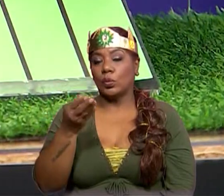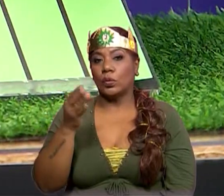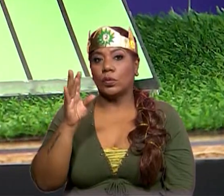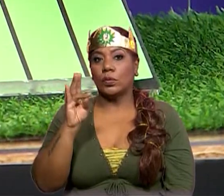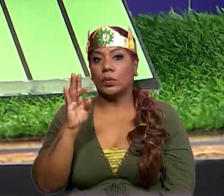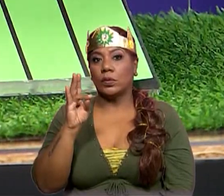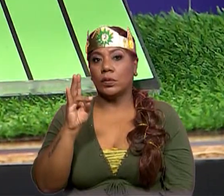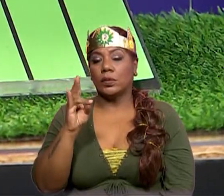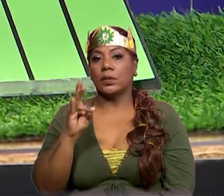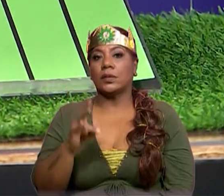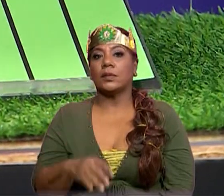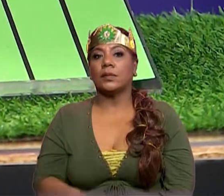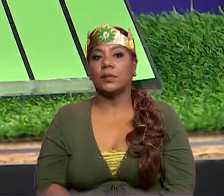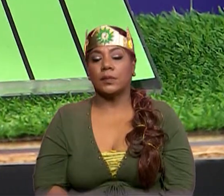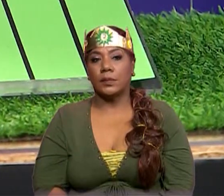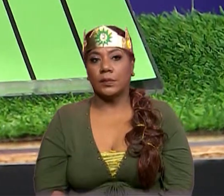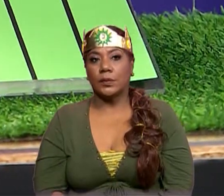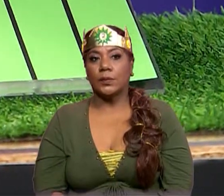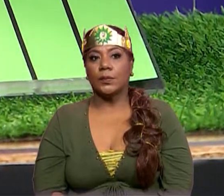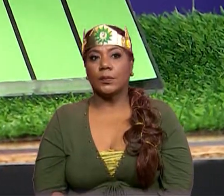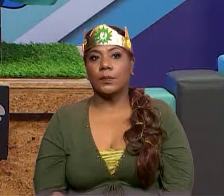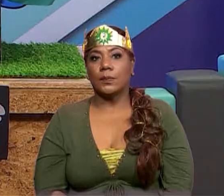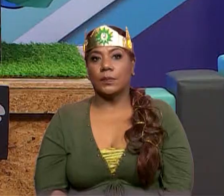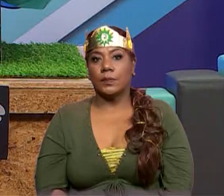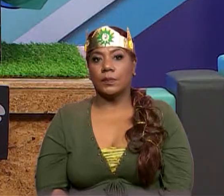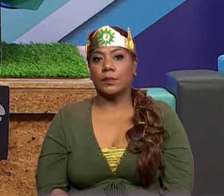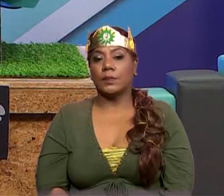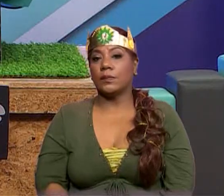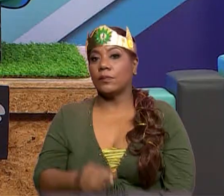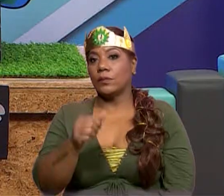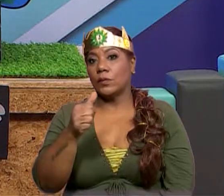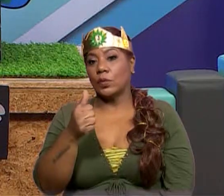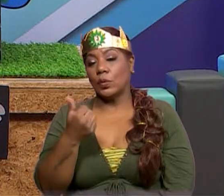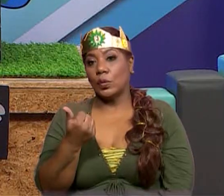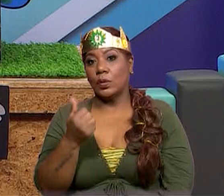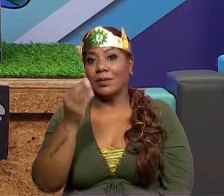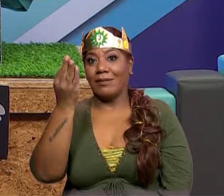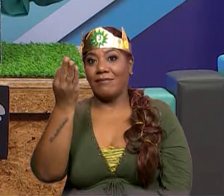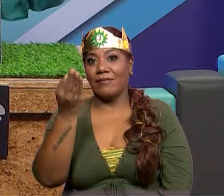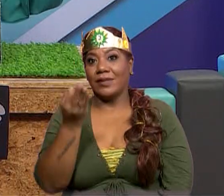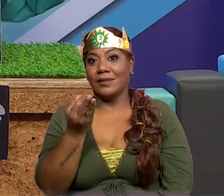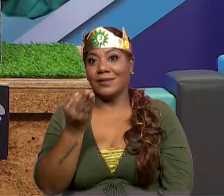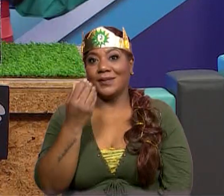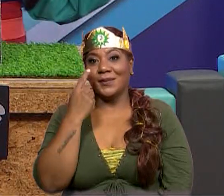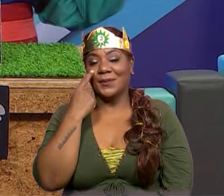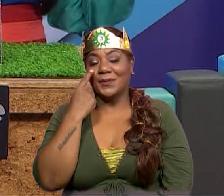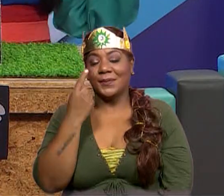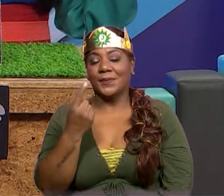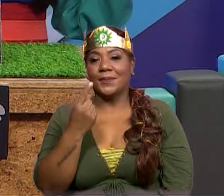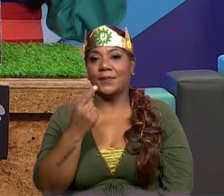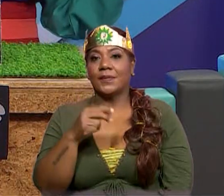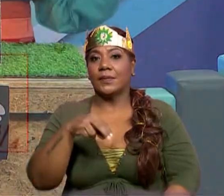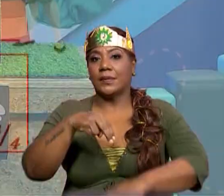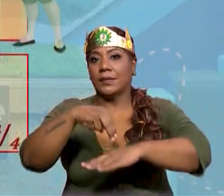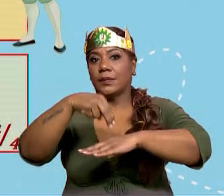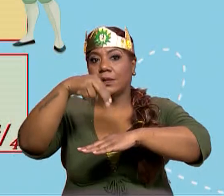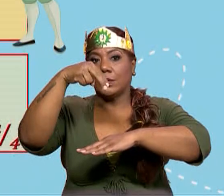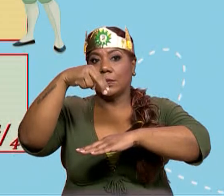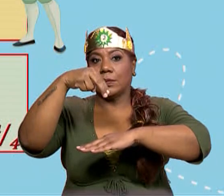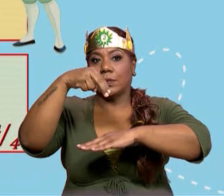séptimos representados de esta manera. Veamos otro tipo de fracción, que es si el numerador